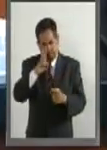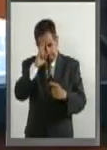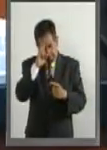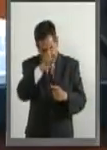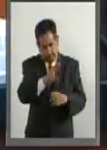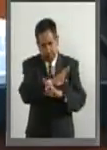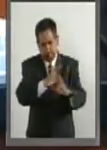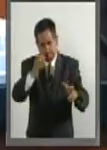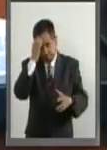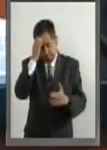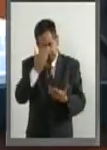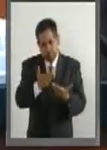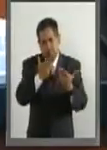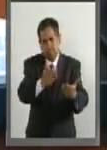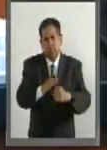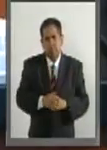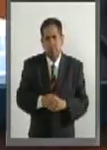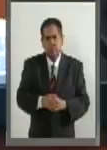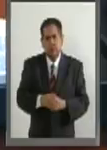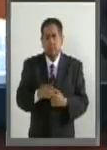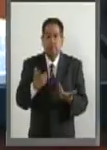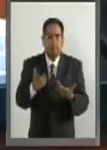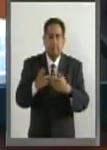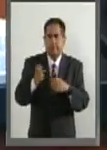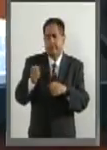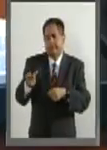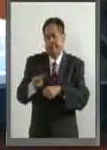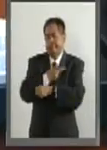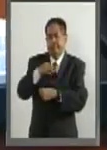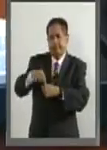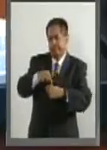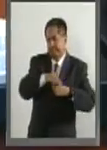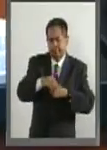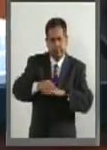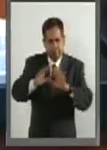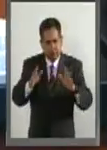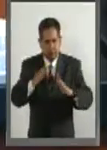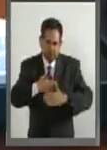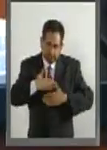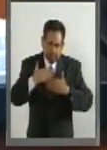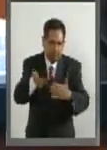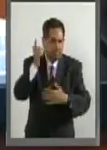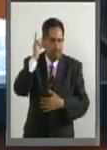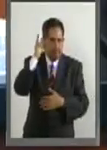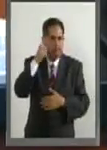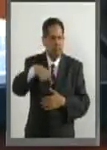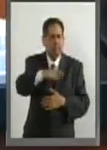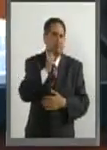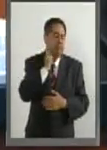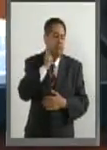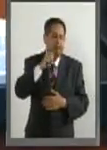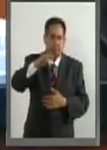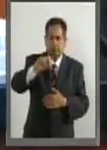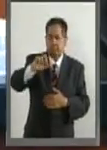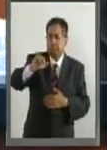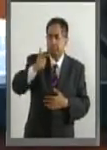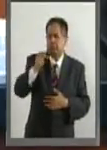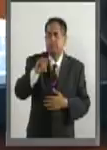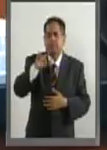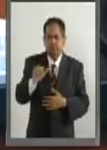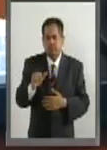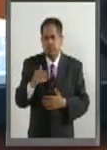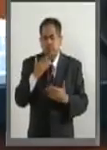gran reconocimiento. Así que, aun que ya está votado el tema, deseo que la senadora Margarita tenga un